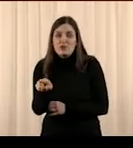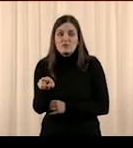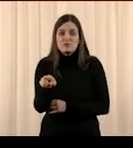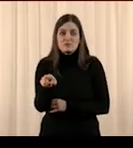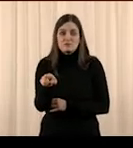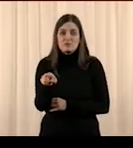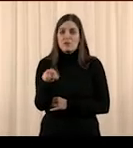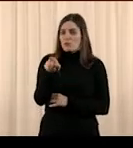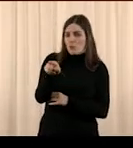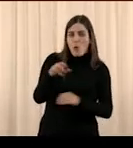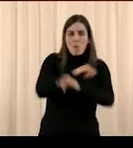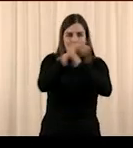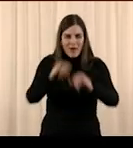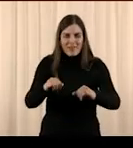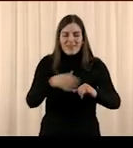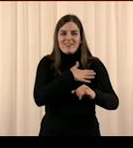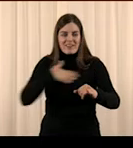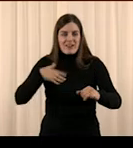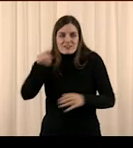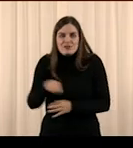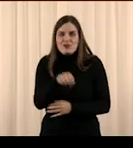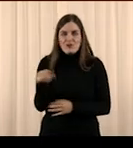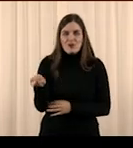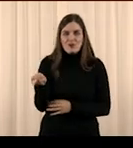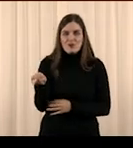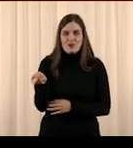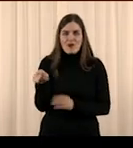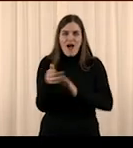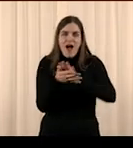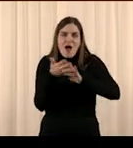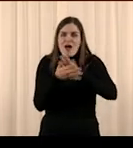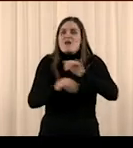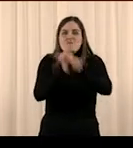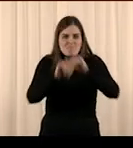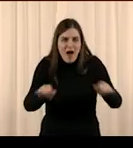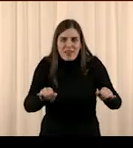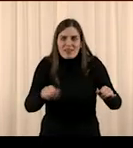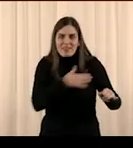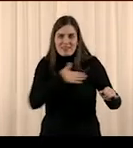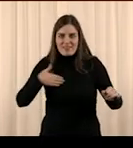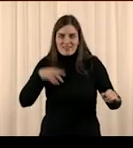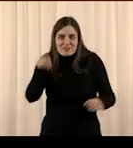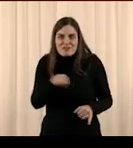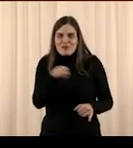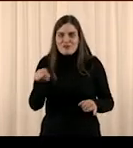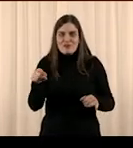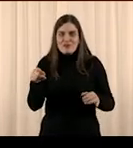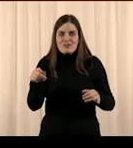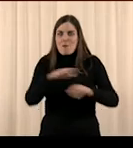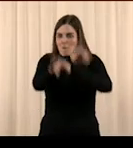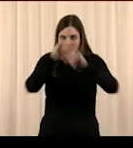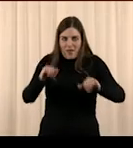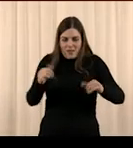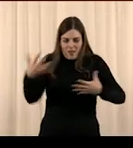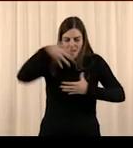Quereis conseguir la paz. ¿Verdad? Quereis oír hablar de la paz. ¿Cierto? Y queréis que la paz esté presente en esta vida.